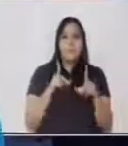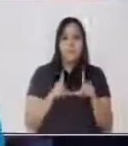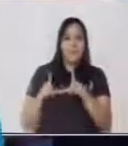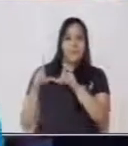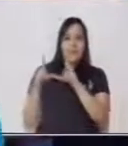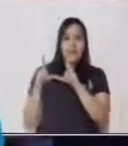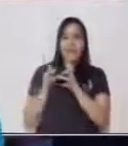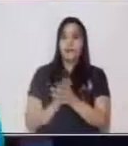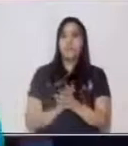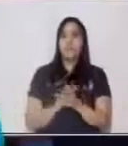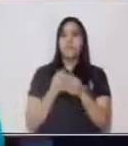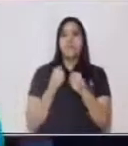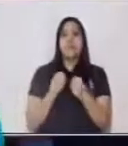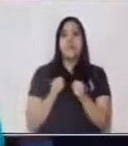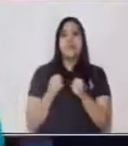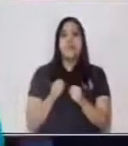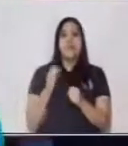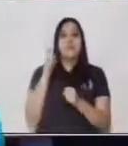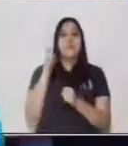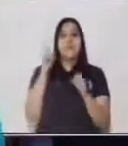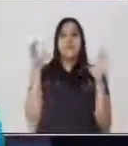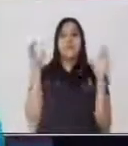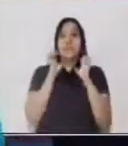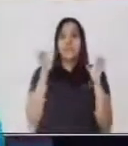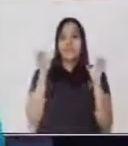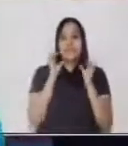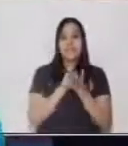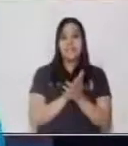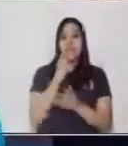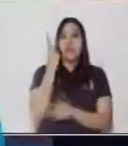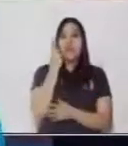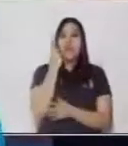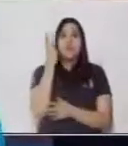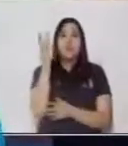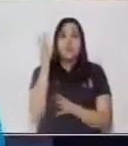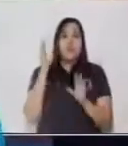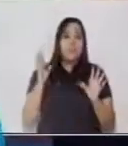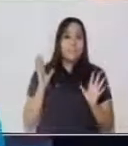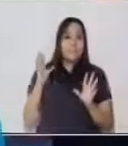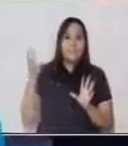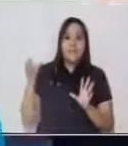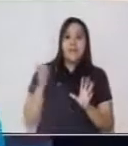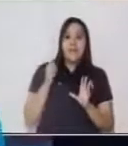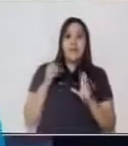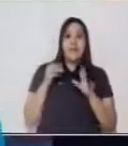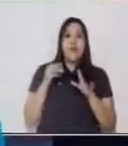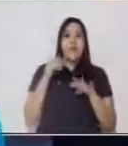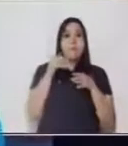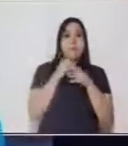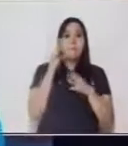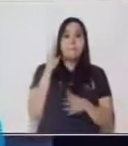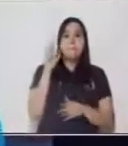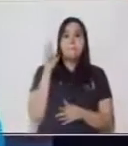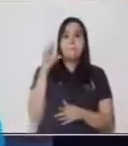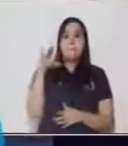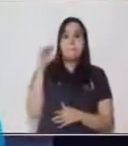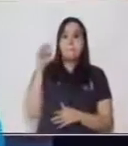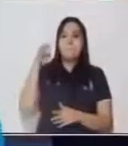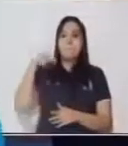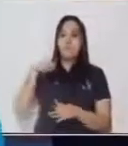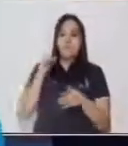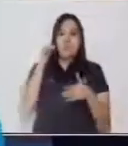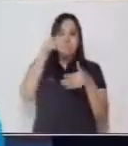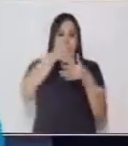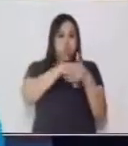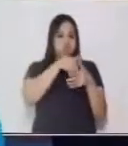vamos a realizar un ejercicio. Yo acá traigo un buzón. Este buzón es un